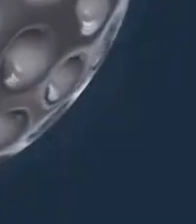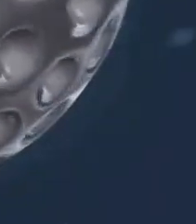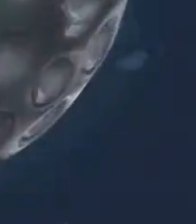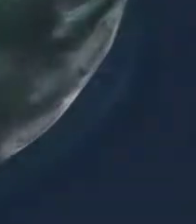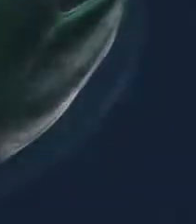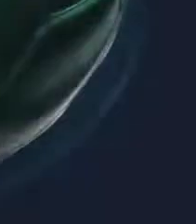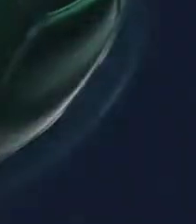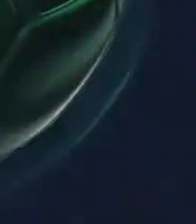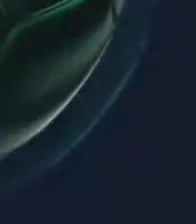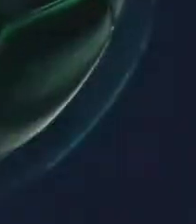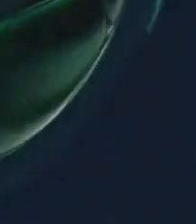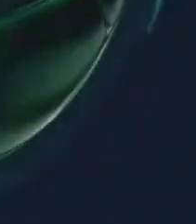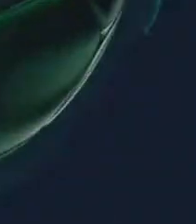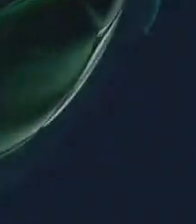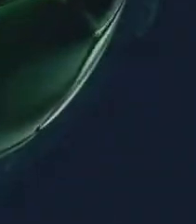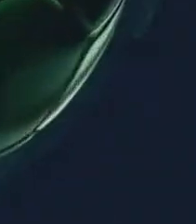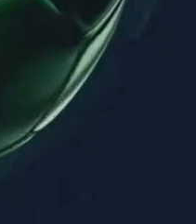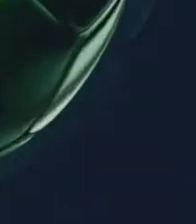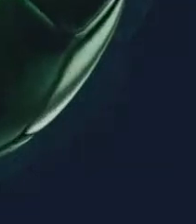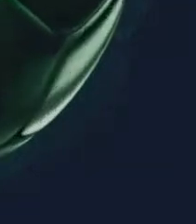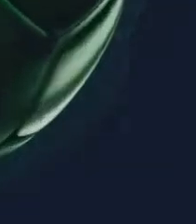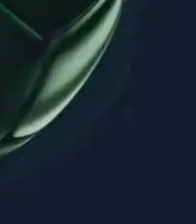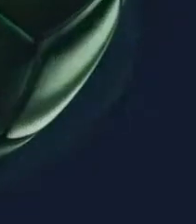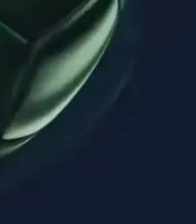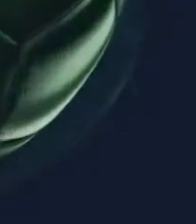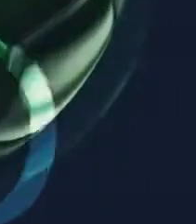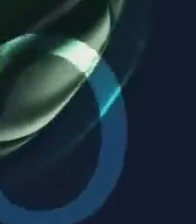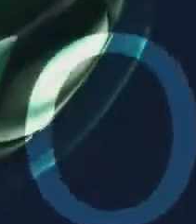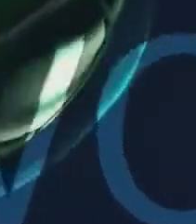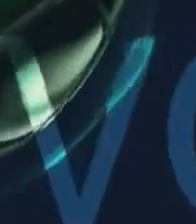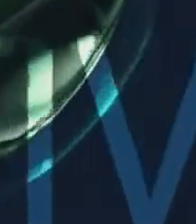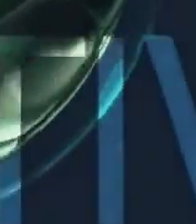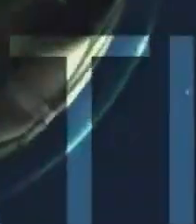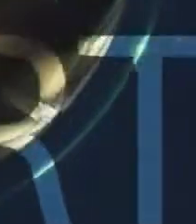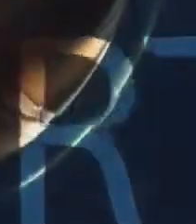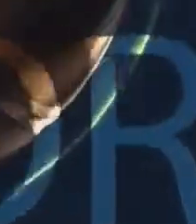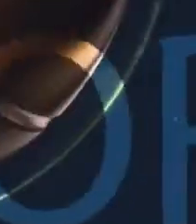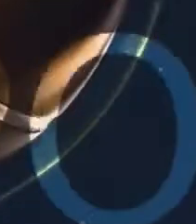importante En el futuro Creo que ya tiene un presente valioso